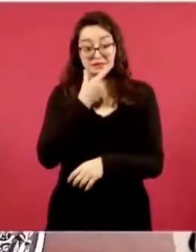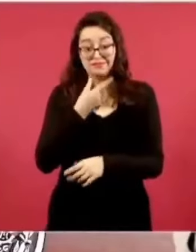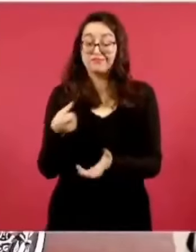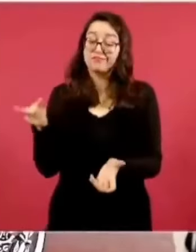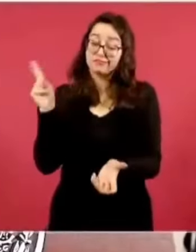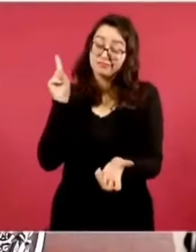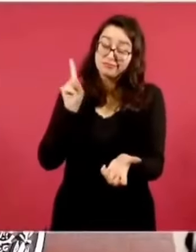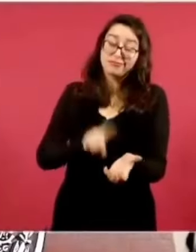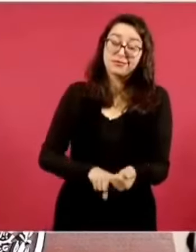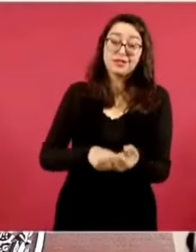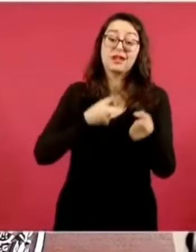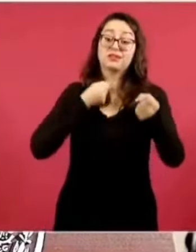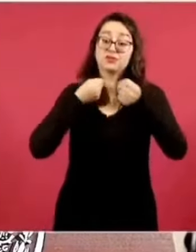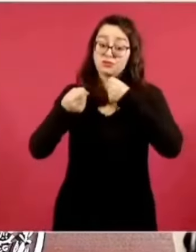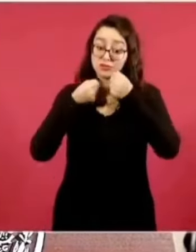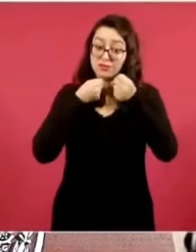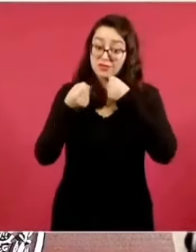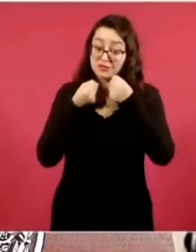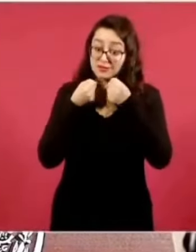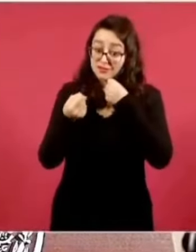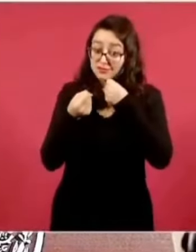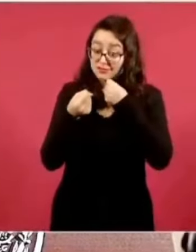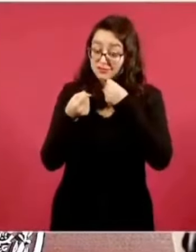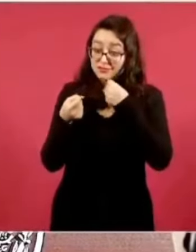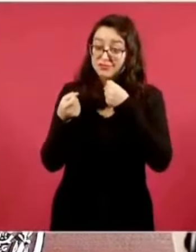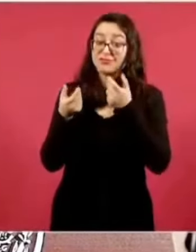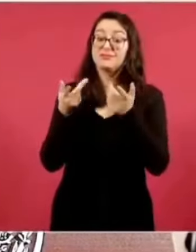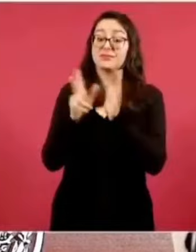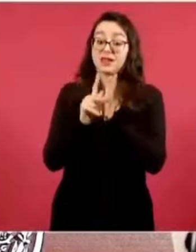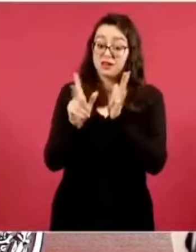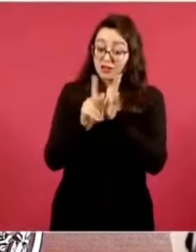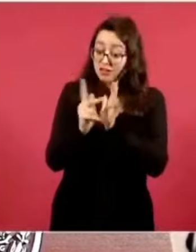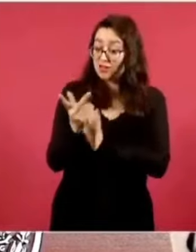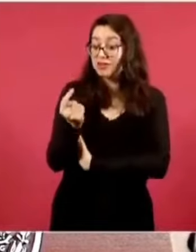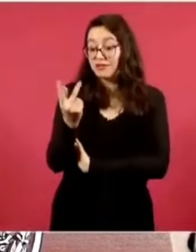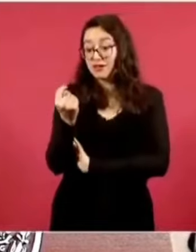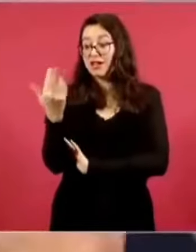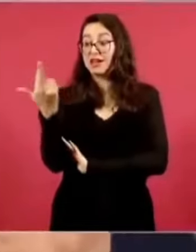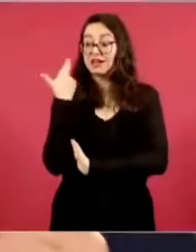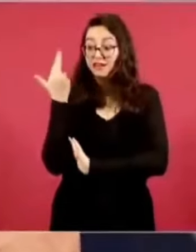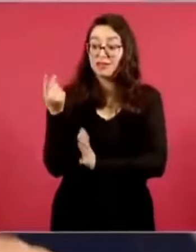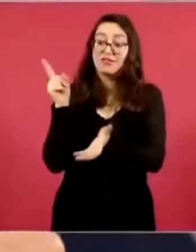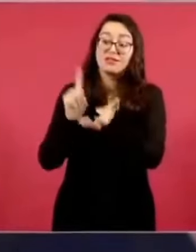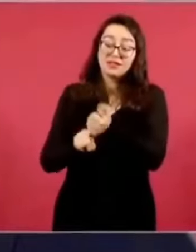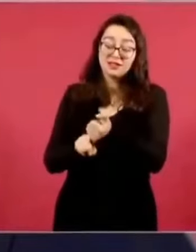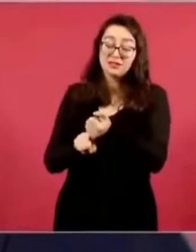de manipulación, por eso le enojo.